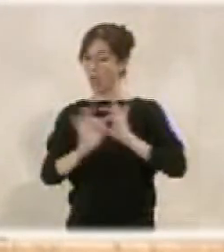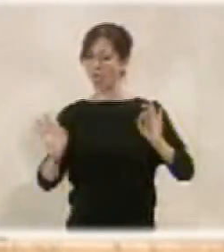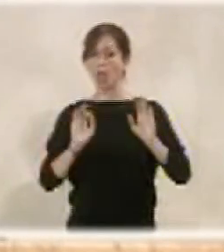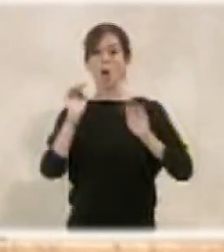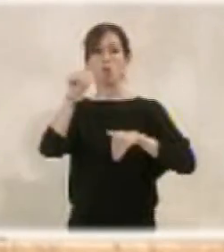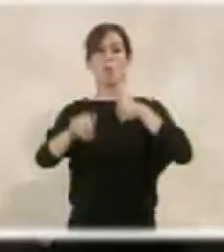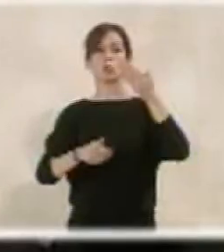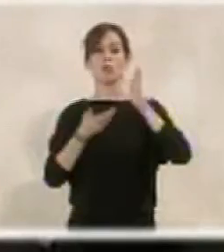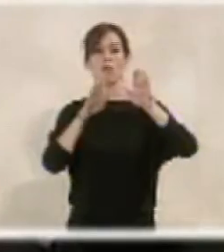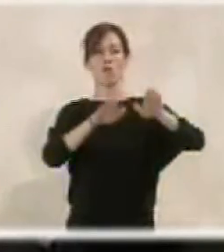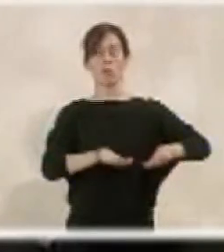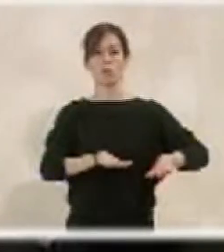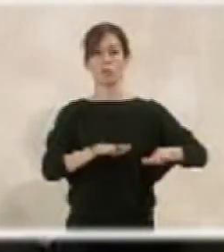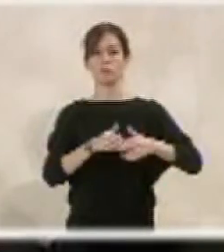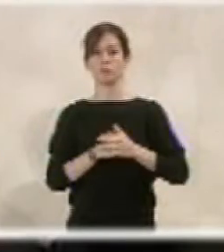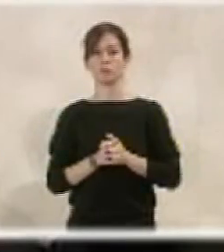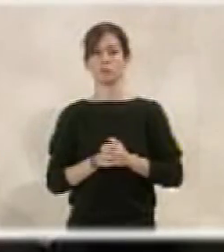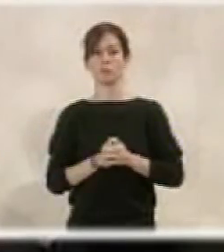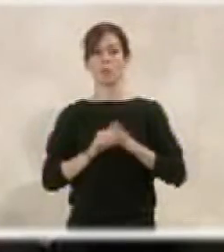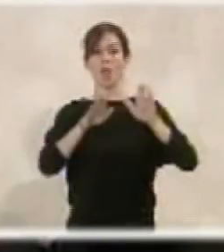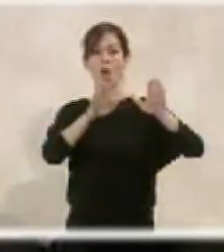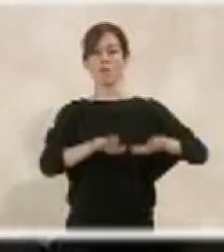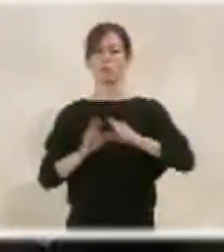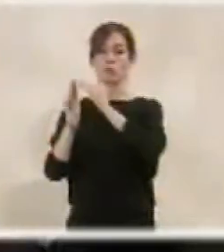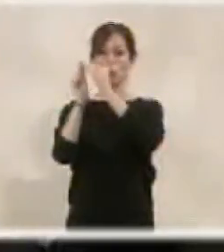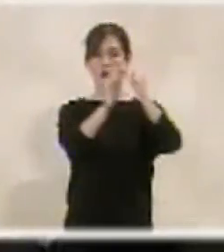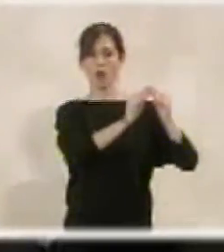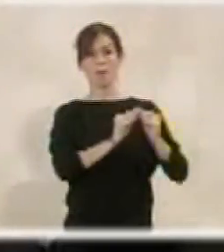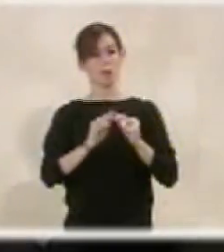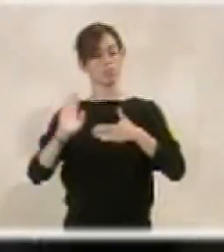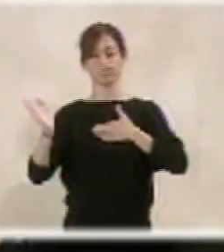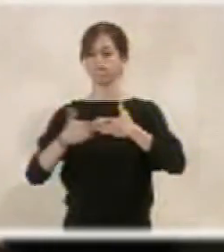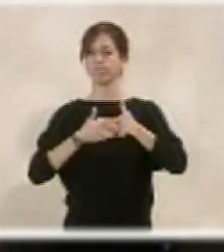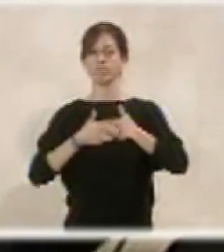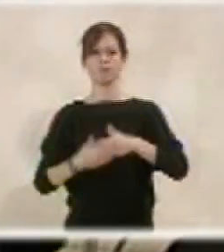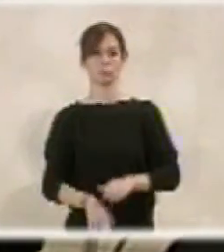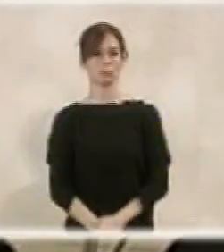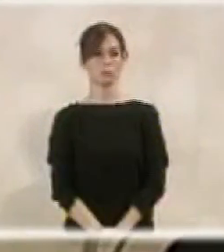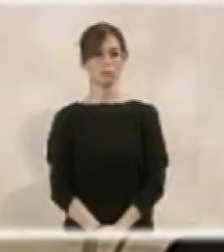lo votamos. ¿Voto a favor? A favor, unanimidad. Se levanta la sesión.